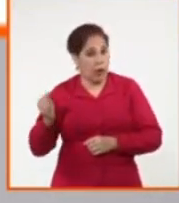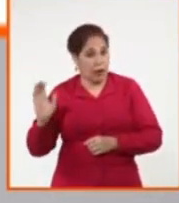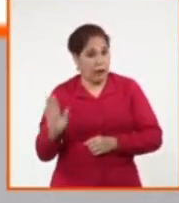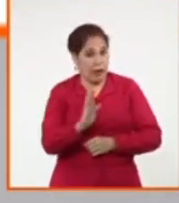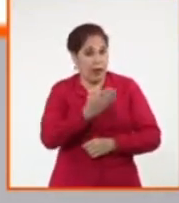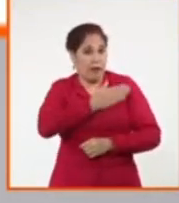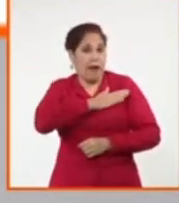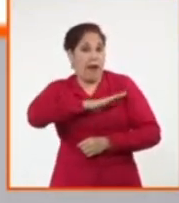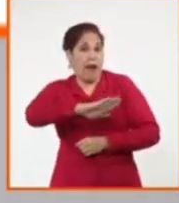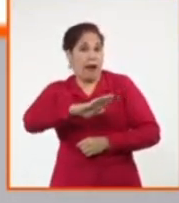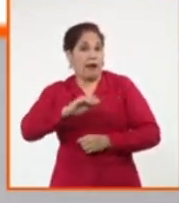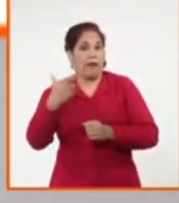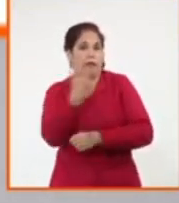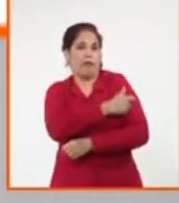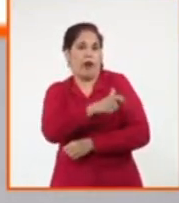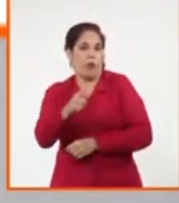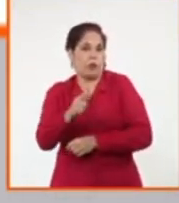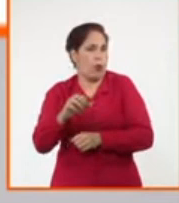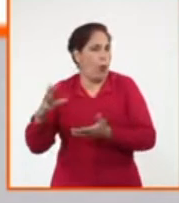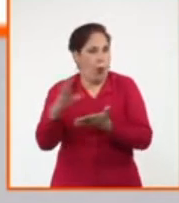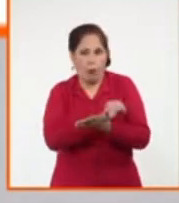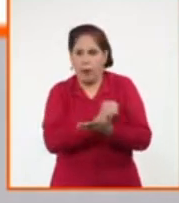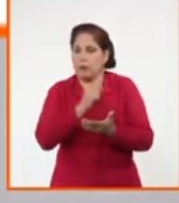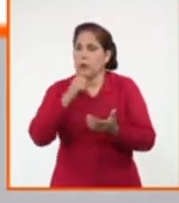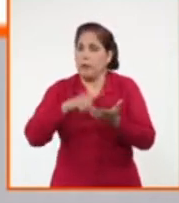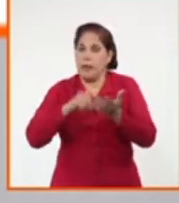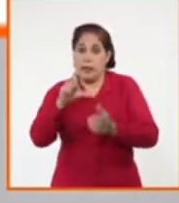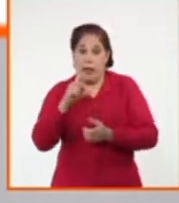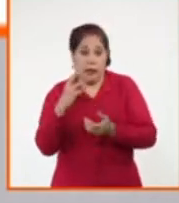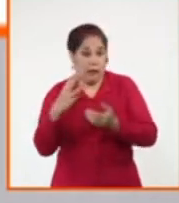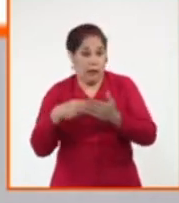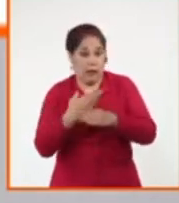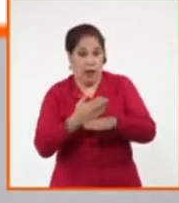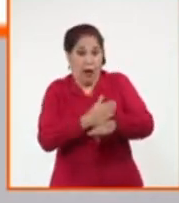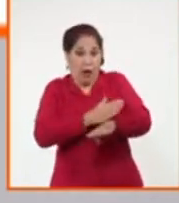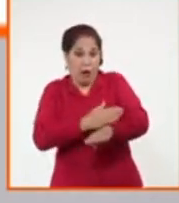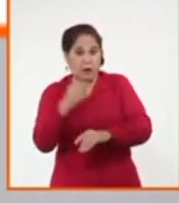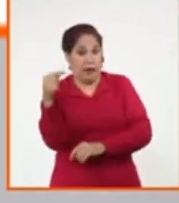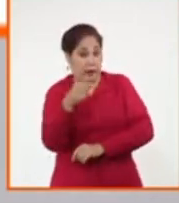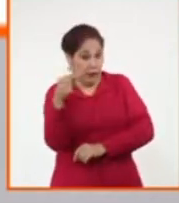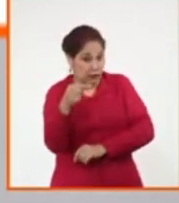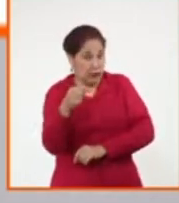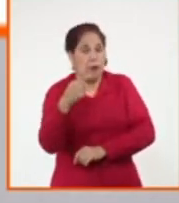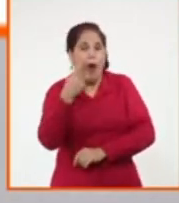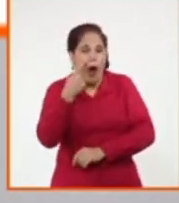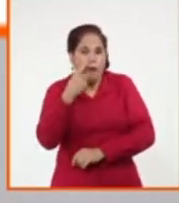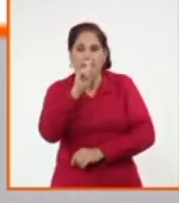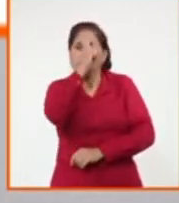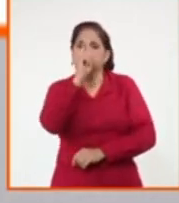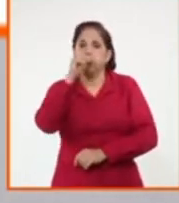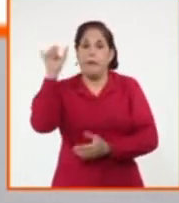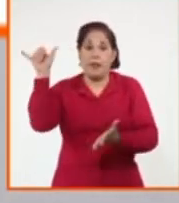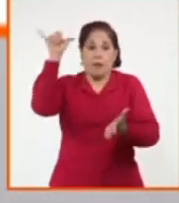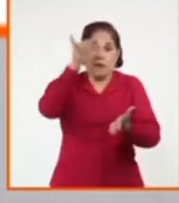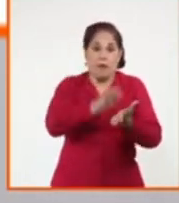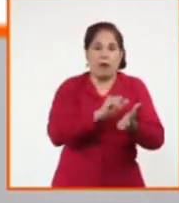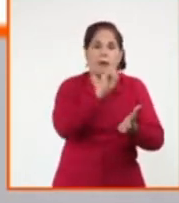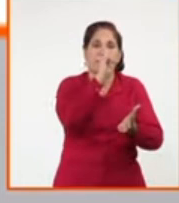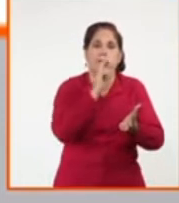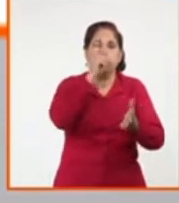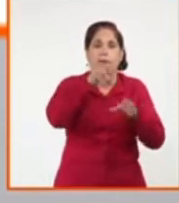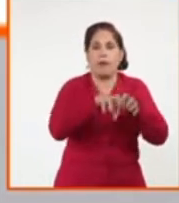con la vacunación completa, tiene que venir con el PCR en las últimas 72 horas negativas, y le vamos a tomar una muestra